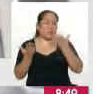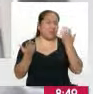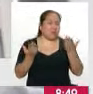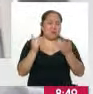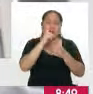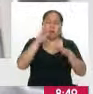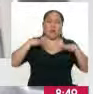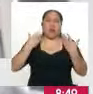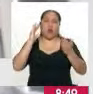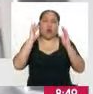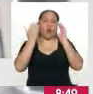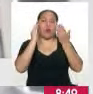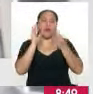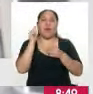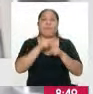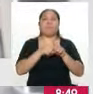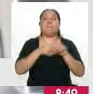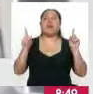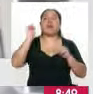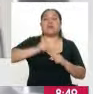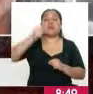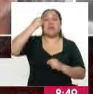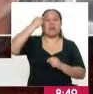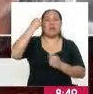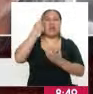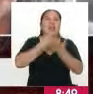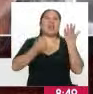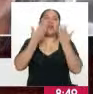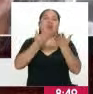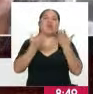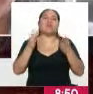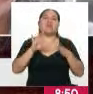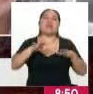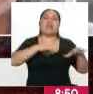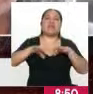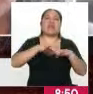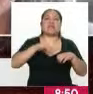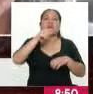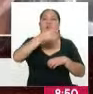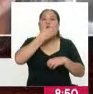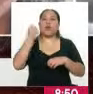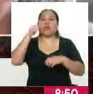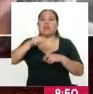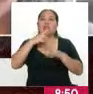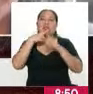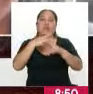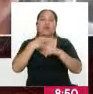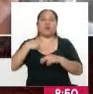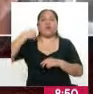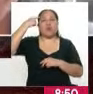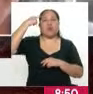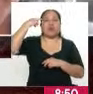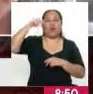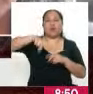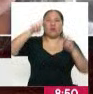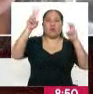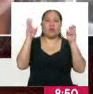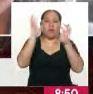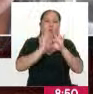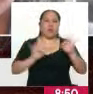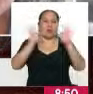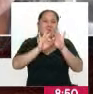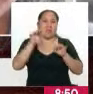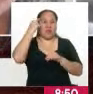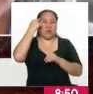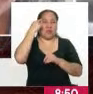sí, pensando en qué cosas se pueden hacer para mejorar este resultado, yo creo que hay un tema crucial y me parece crítico,